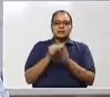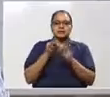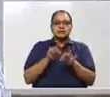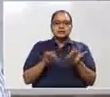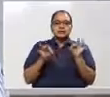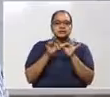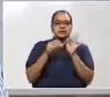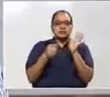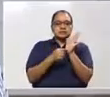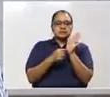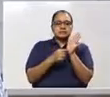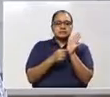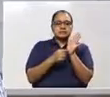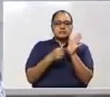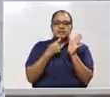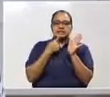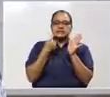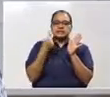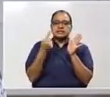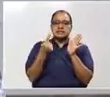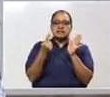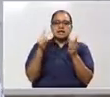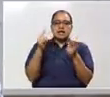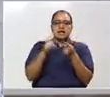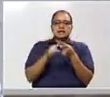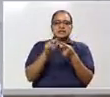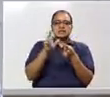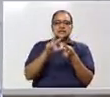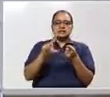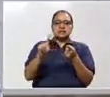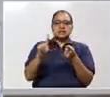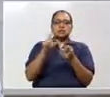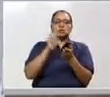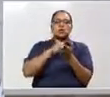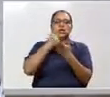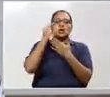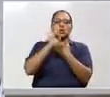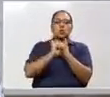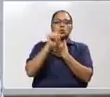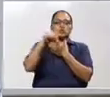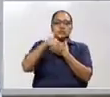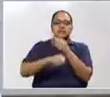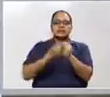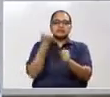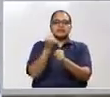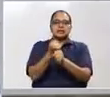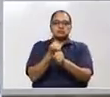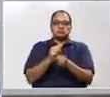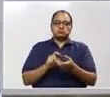posterga su presentación hasta el 31 de julio de este año.